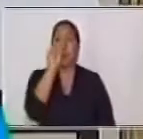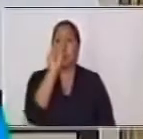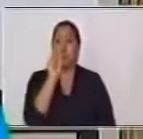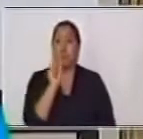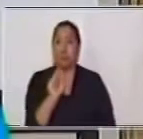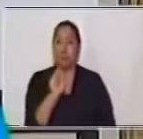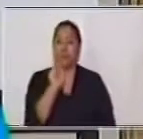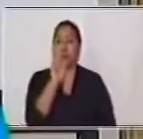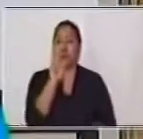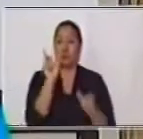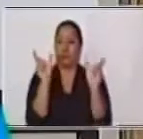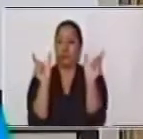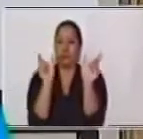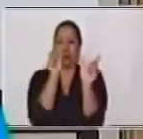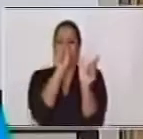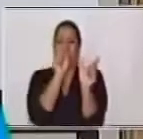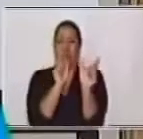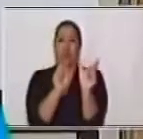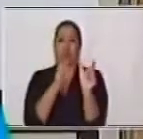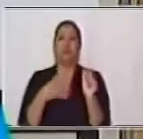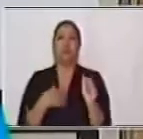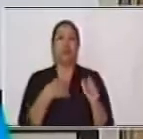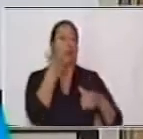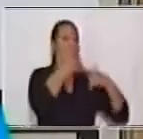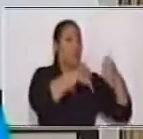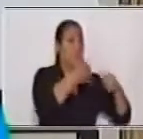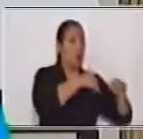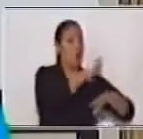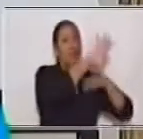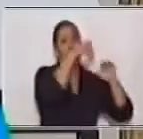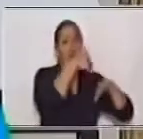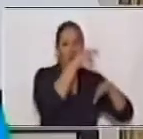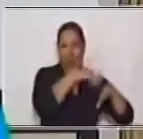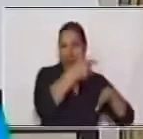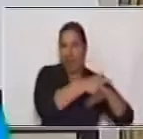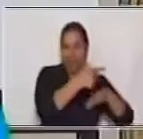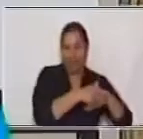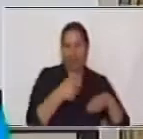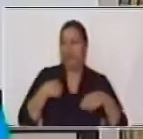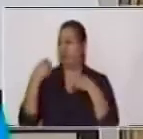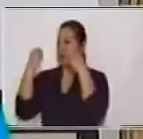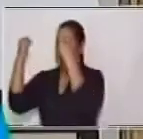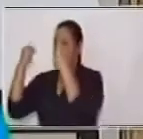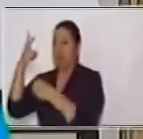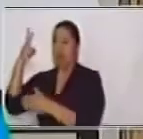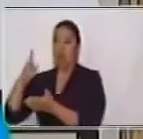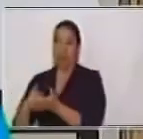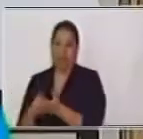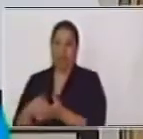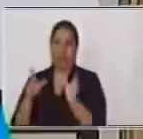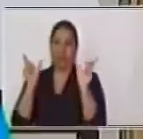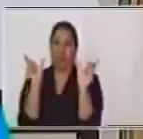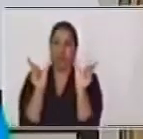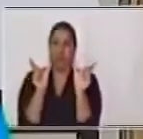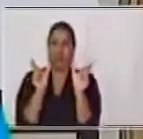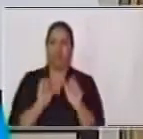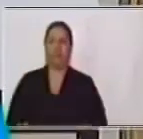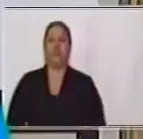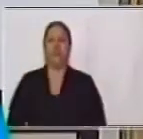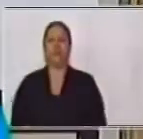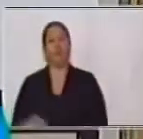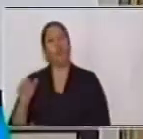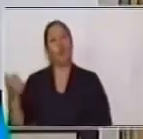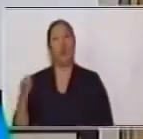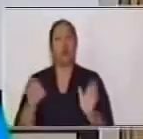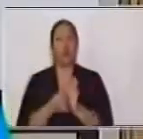expresando. Jugué toda la tarde, gané dos veces. El siguiente ejemplo,